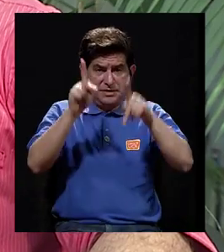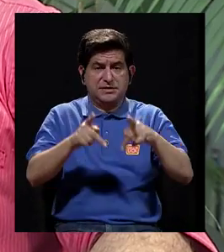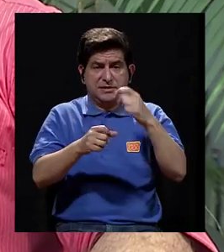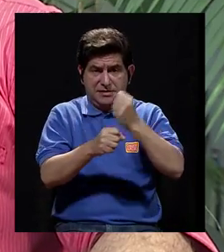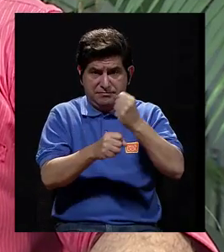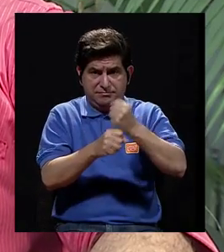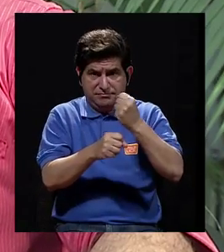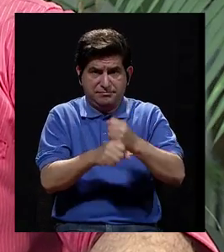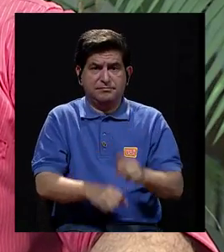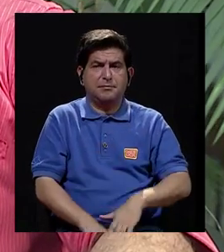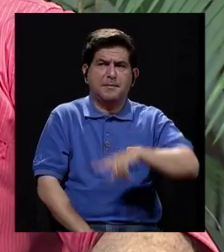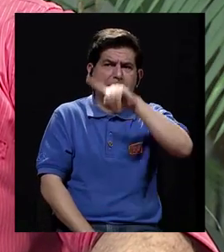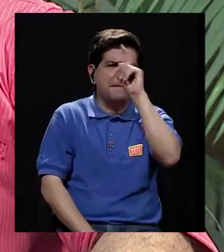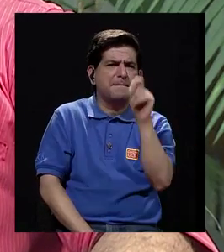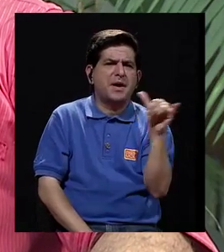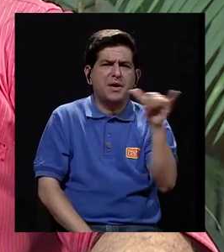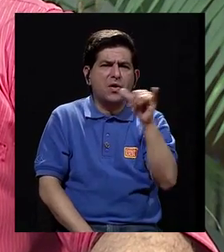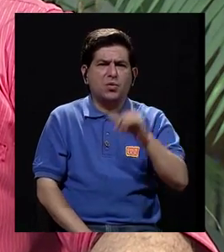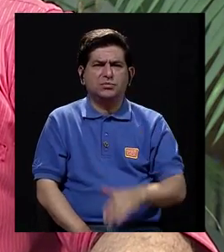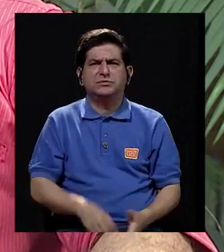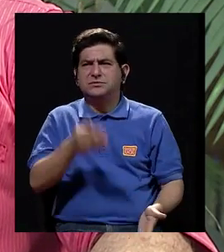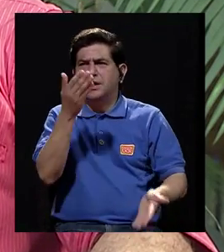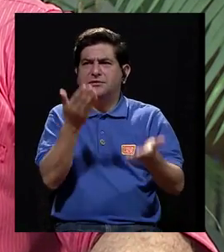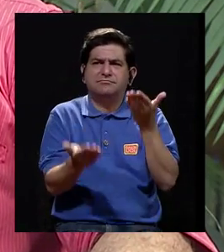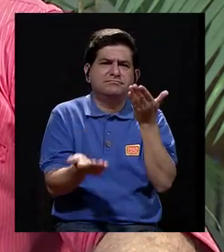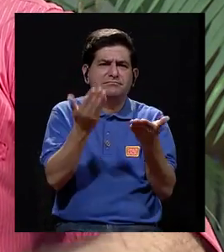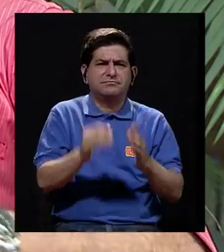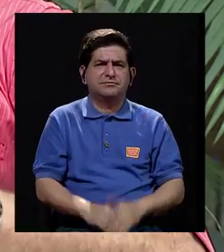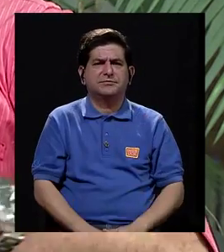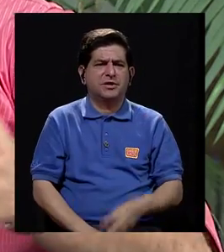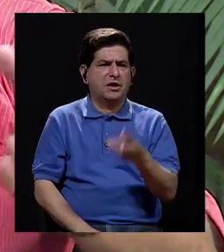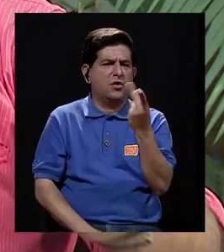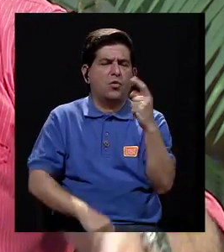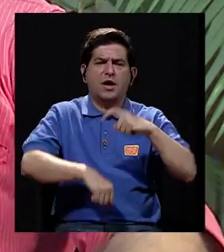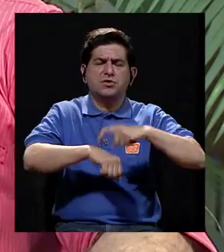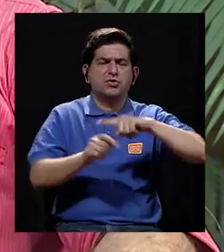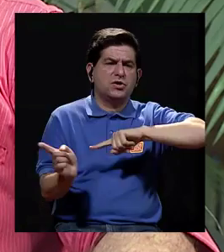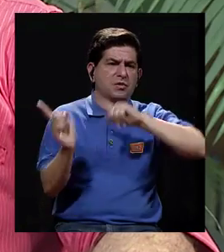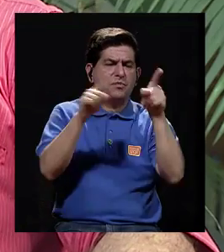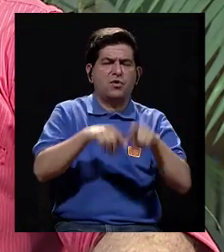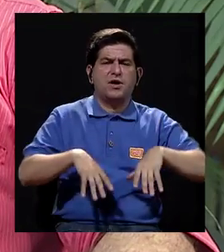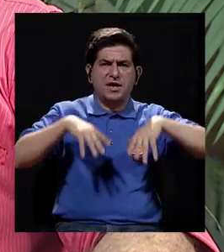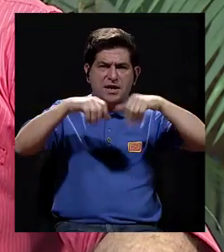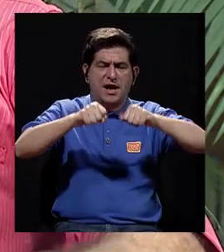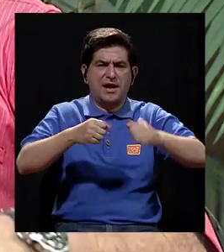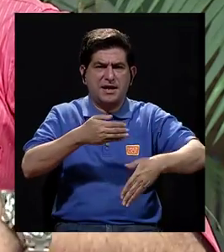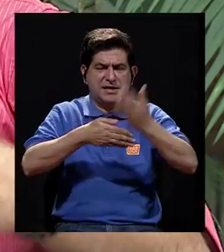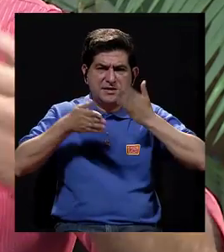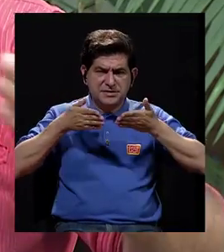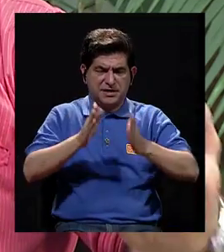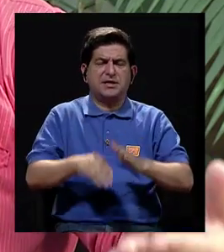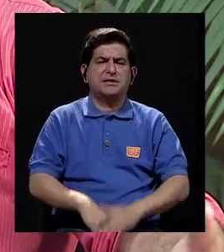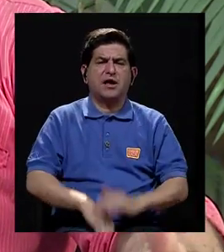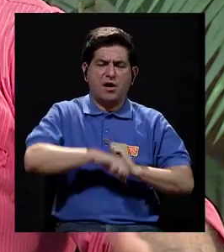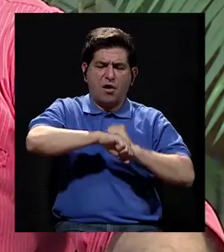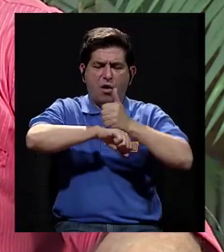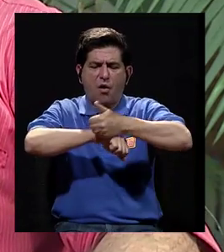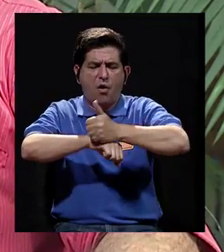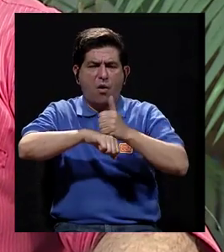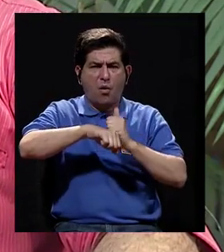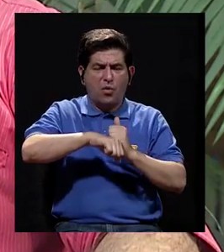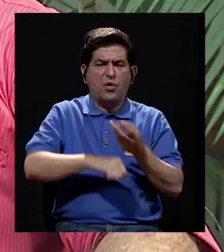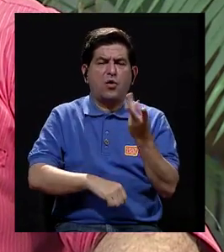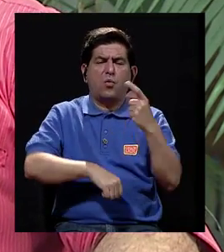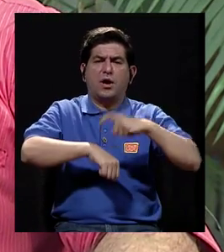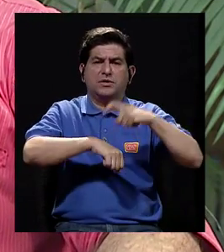trabaje, le preguntan a uno también mucho sobre cada cuánto ir a la consulta prenatal, cada cuánto hacerse un ultrasonido,